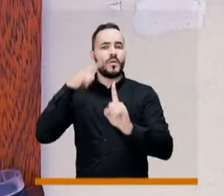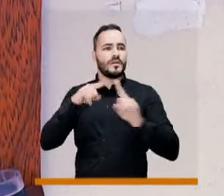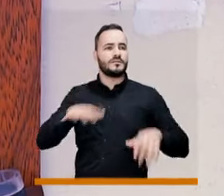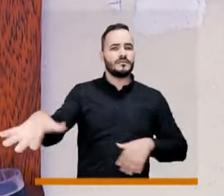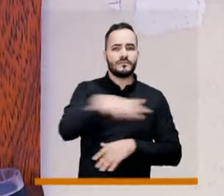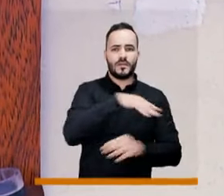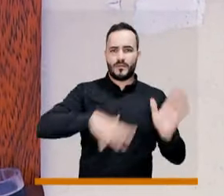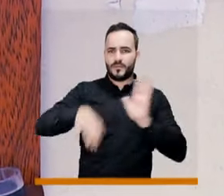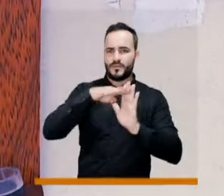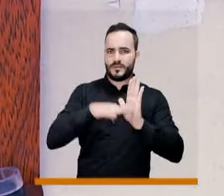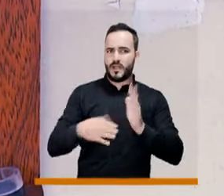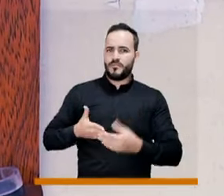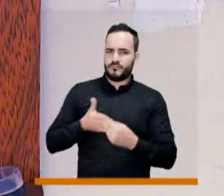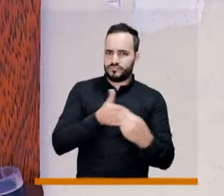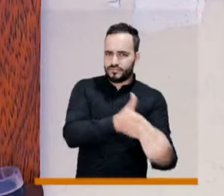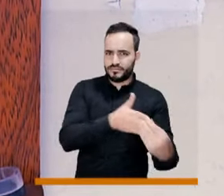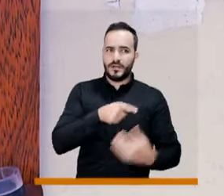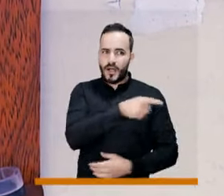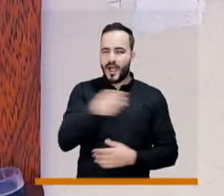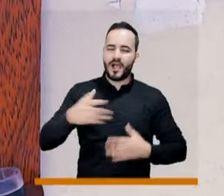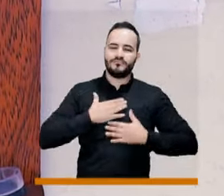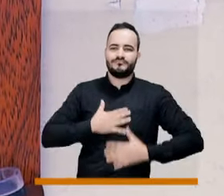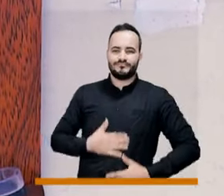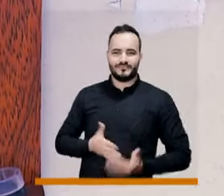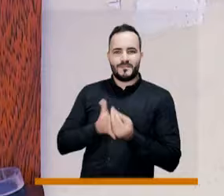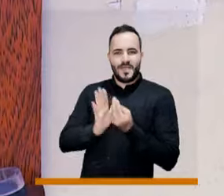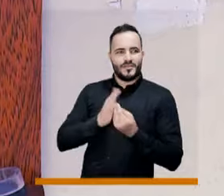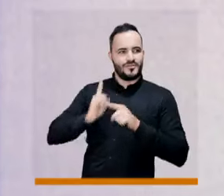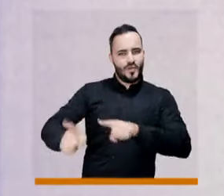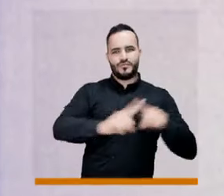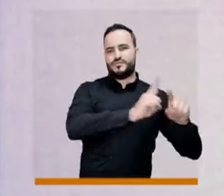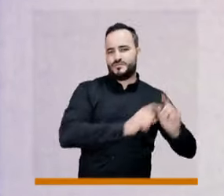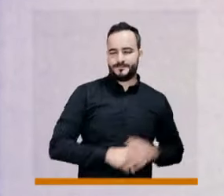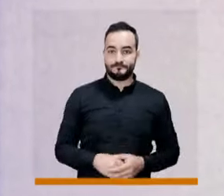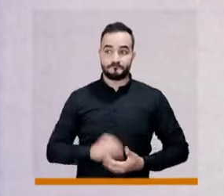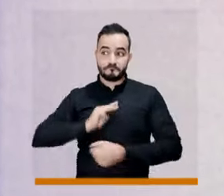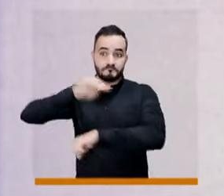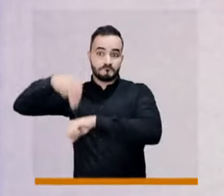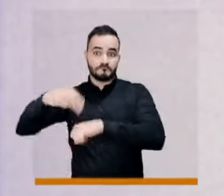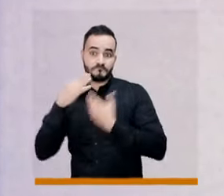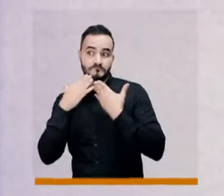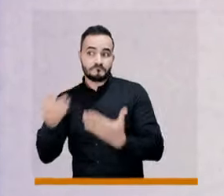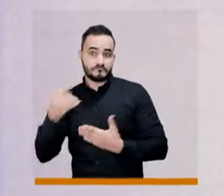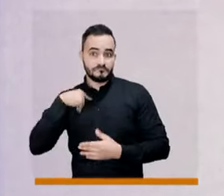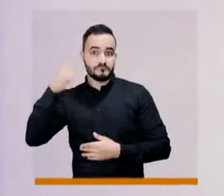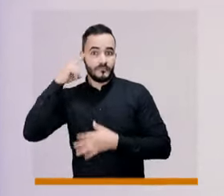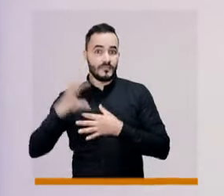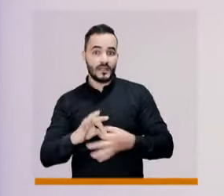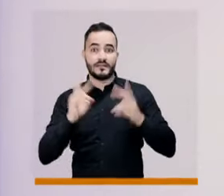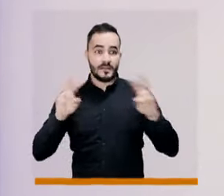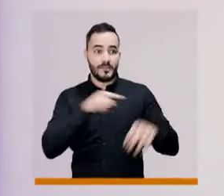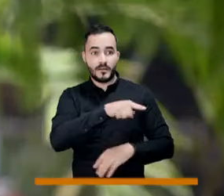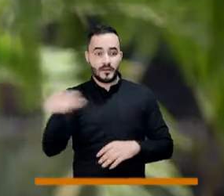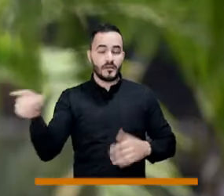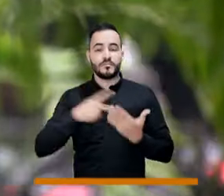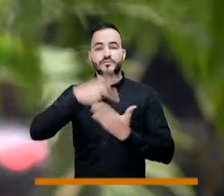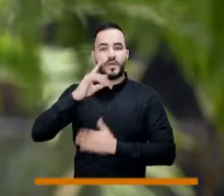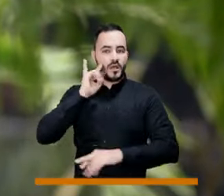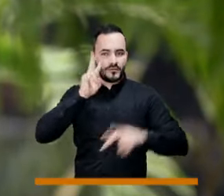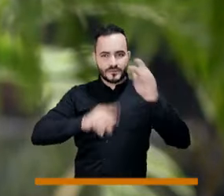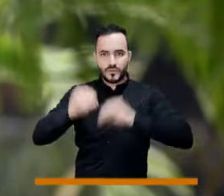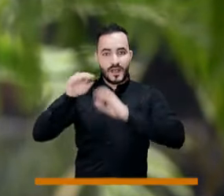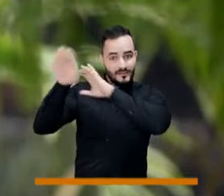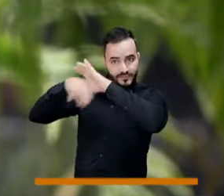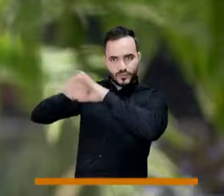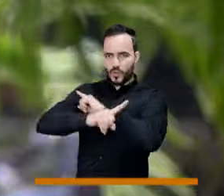que marca el lineamiento para la implementación de la política pública de medios alternativos. Gracias a Telemedellín se premiará